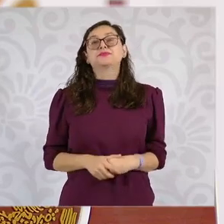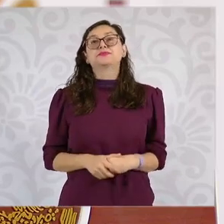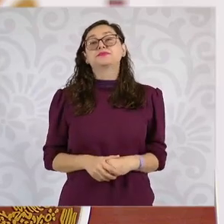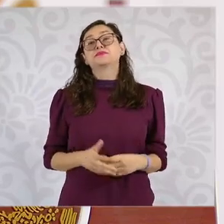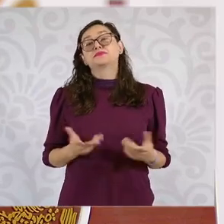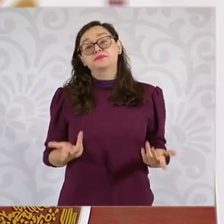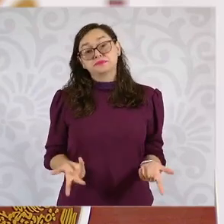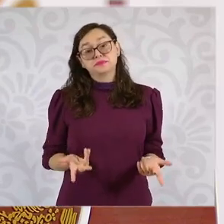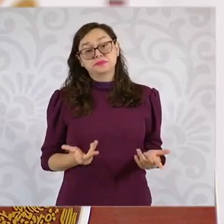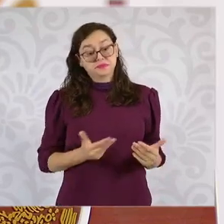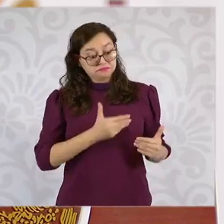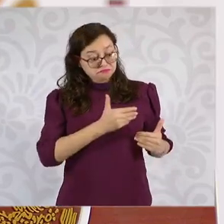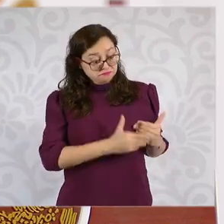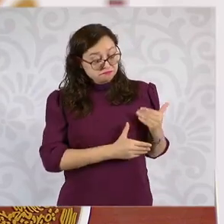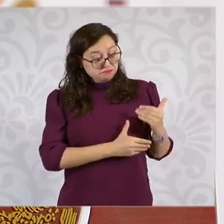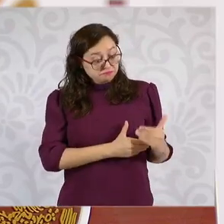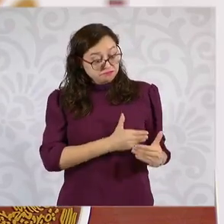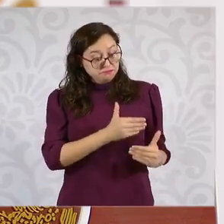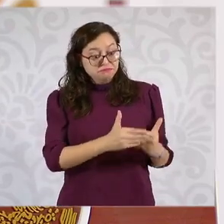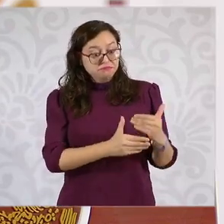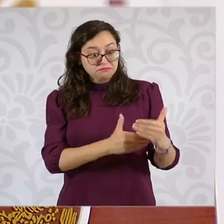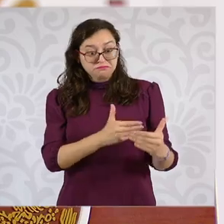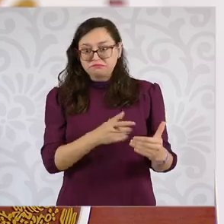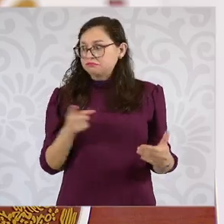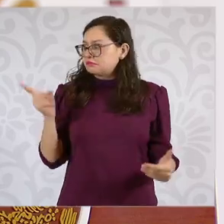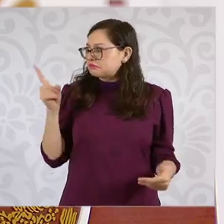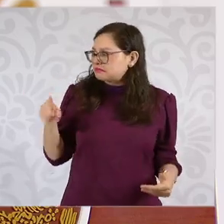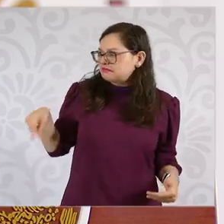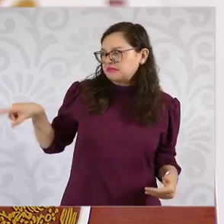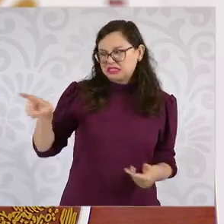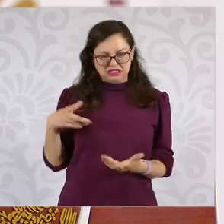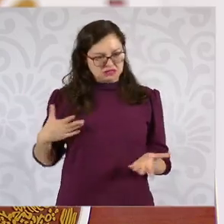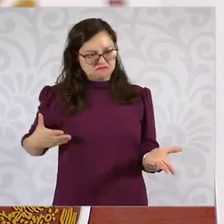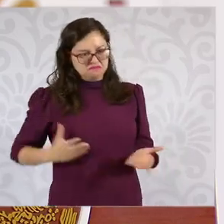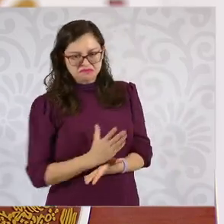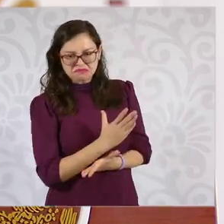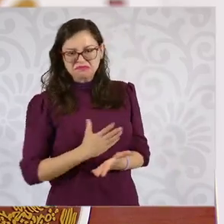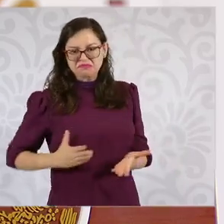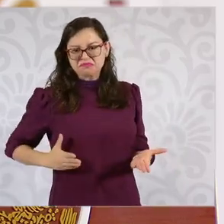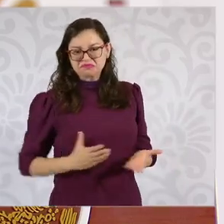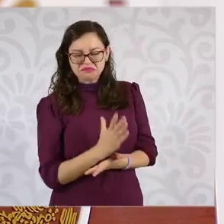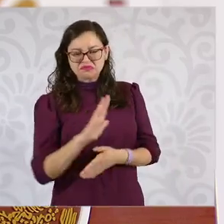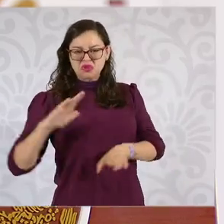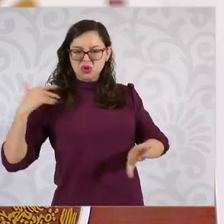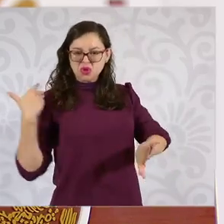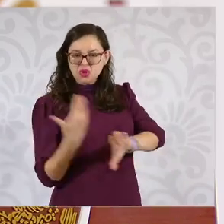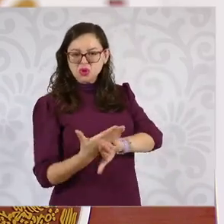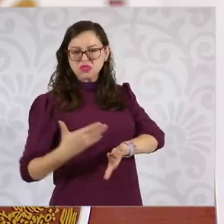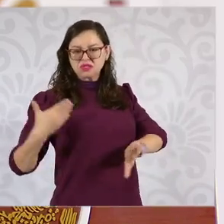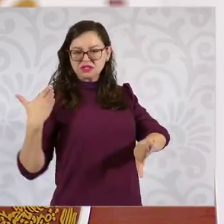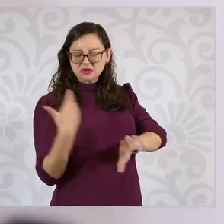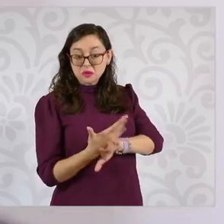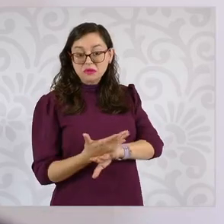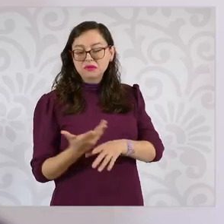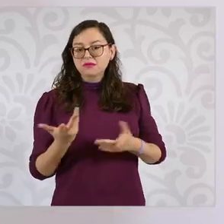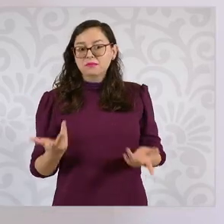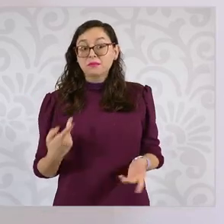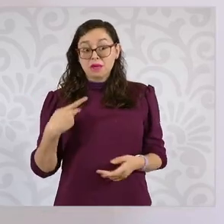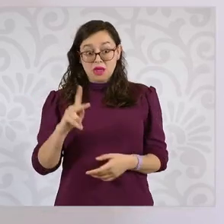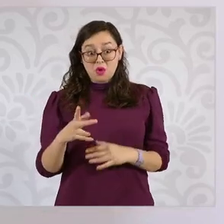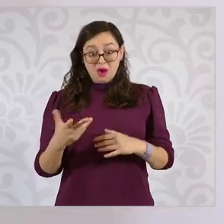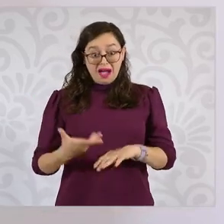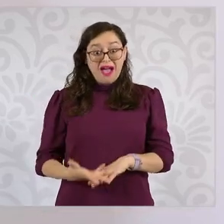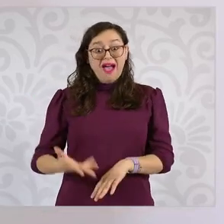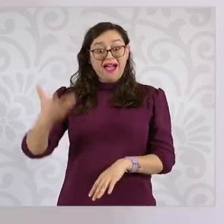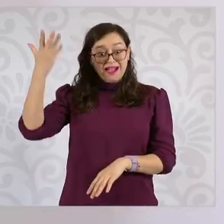cientos de veces paralizar proyectos importantes o como obras públicas